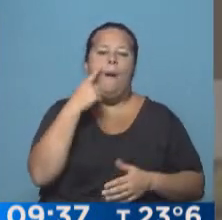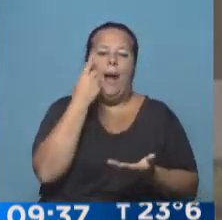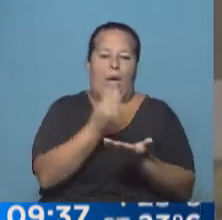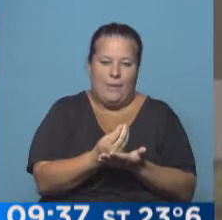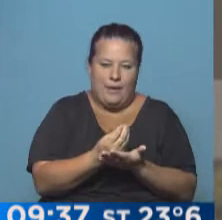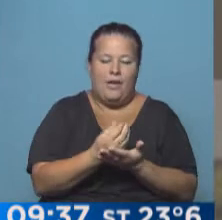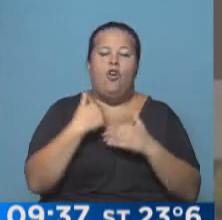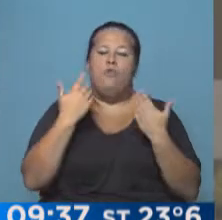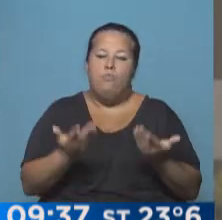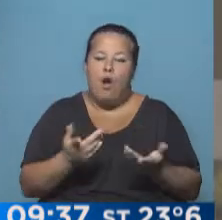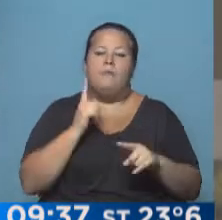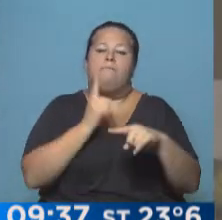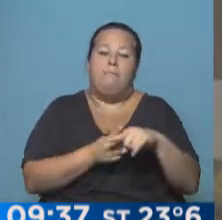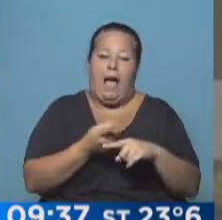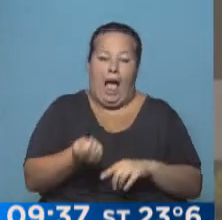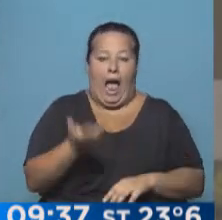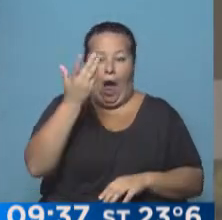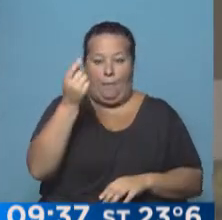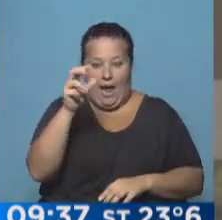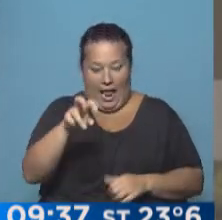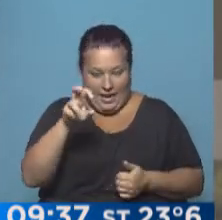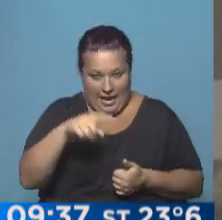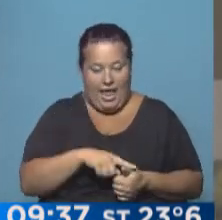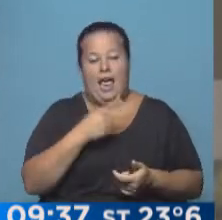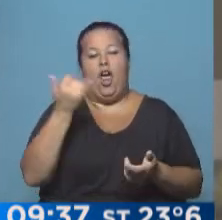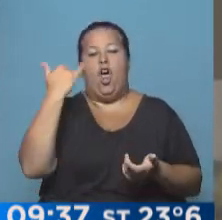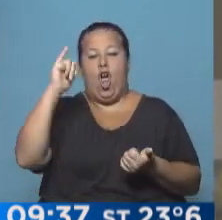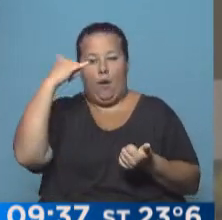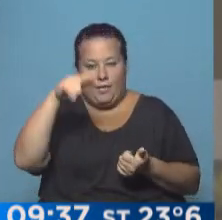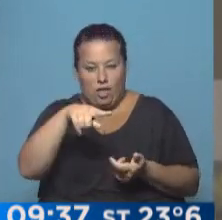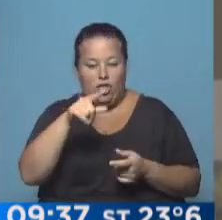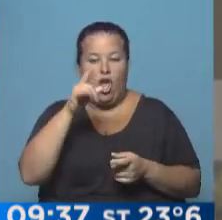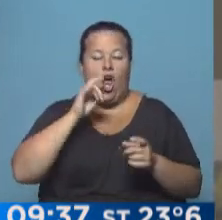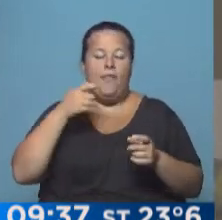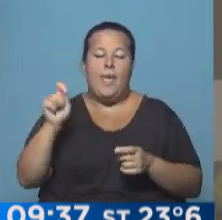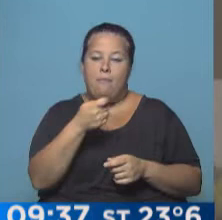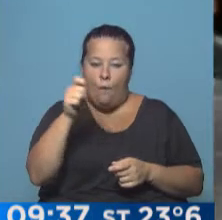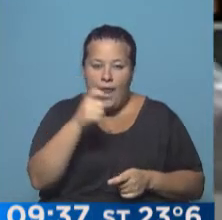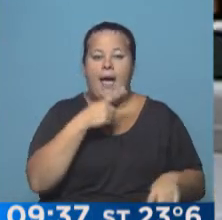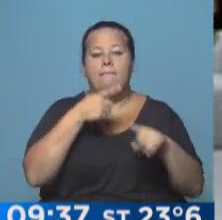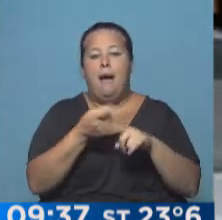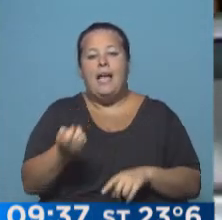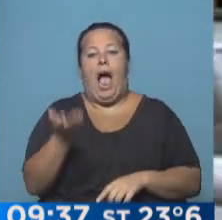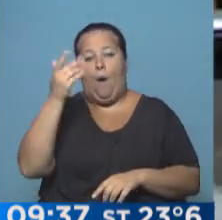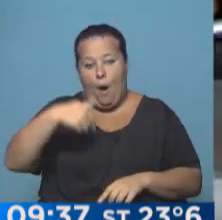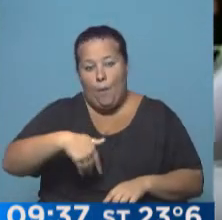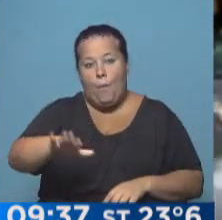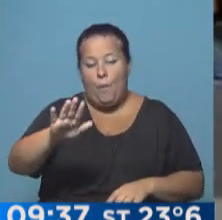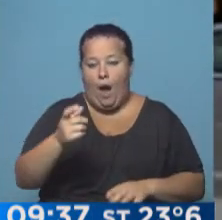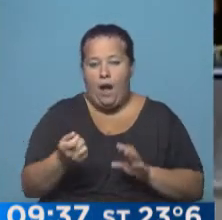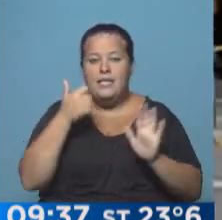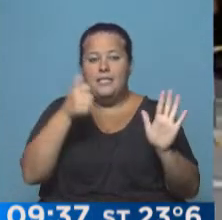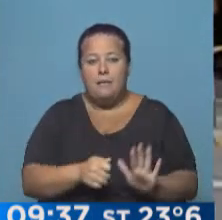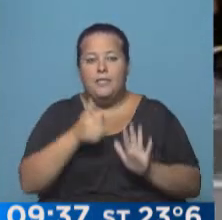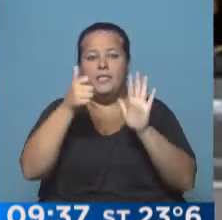vivir. Por eso hay que sumarle el aumento de precios de alquiler, la comisión que cobran las inmobiliarias y el aumento que ahora se va a hacer cada